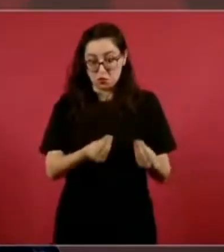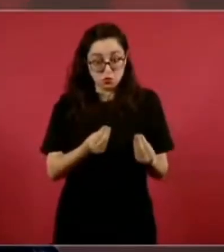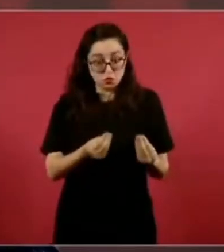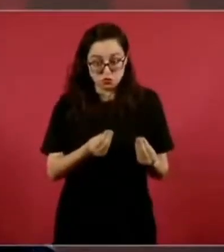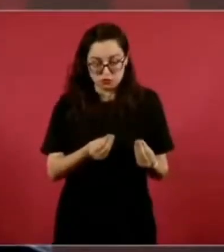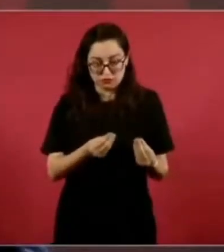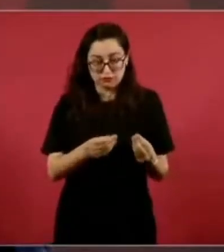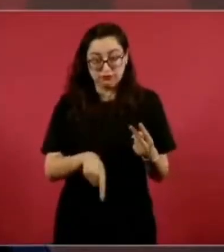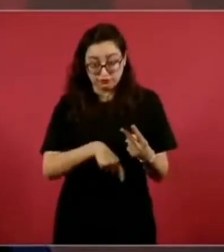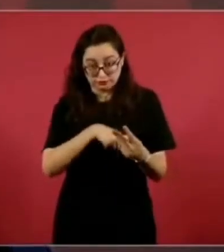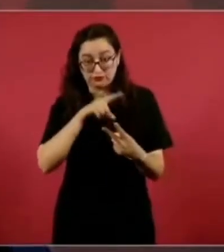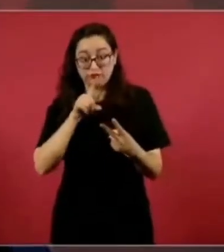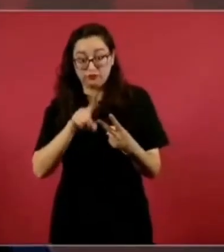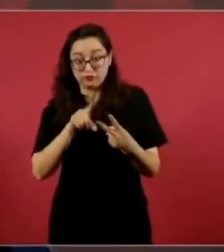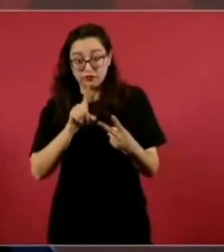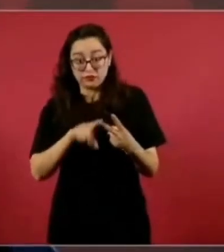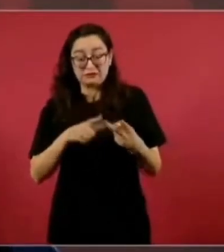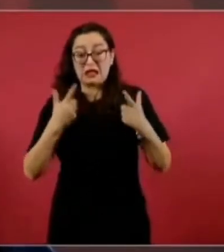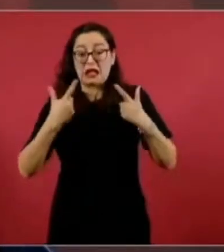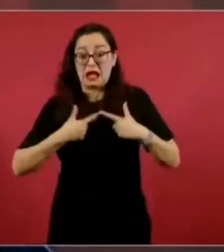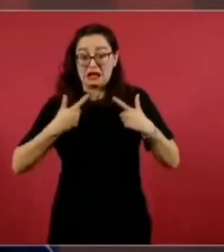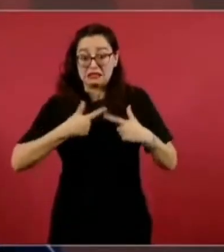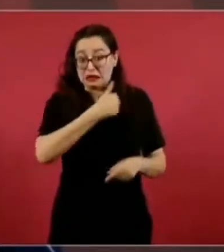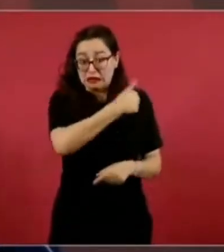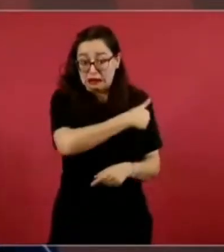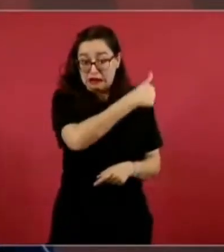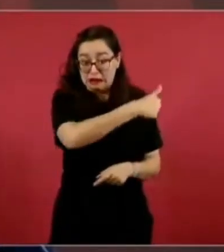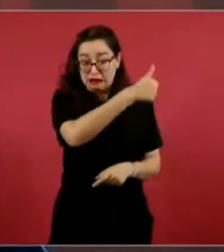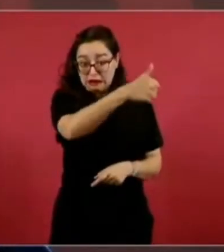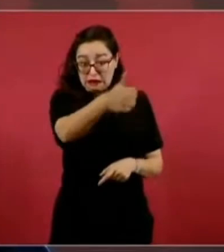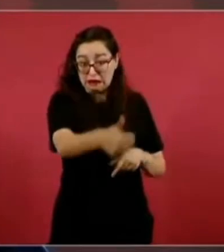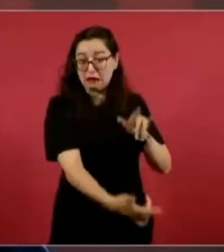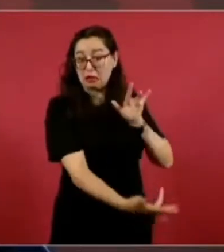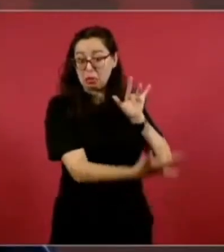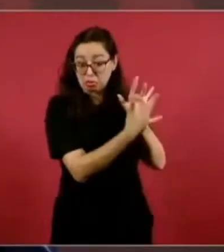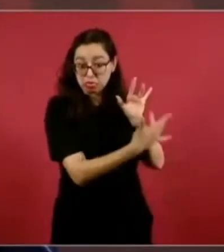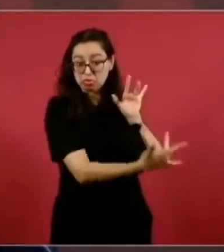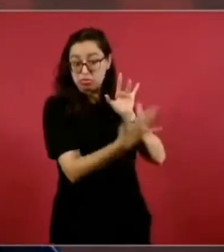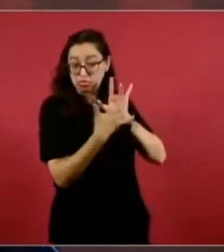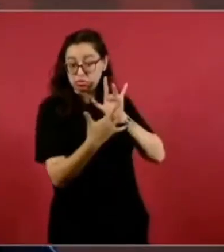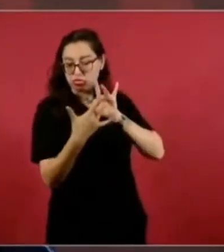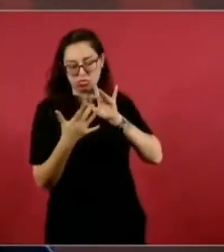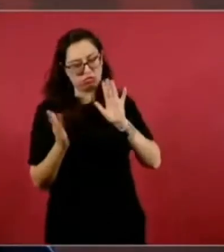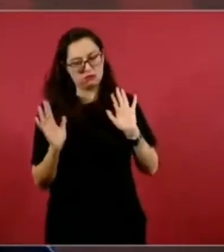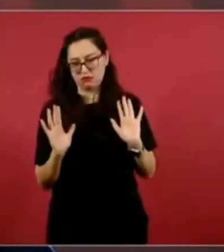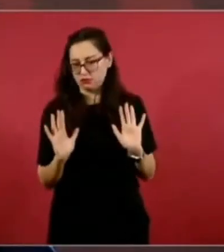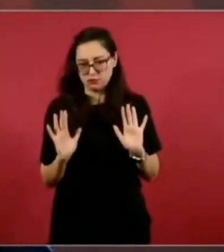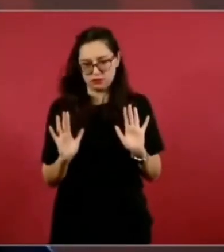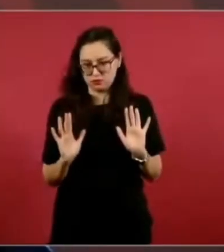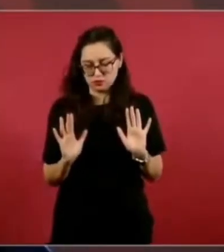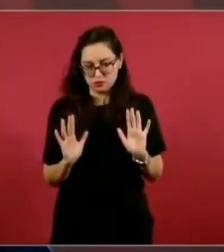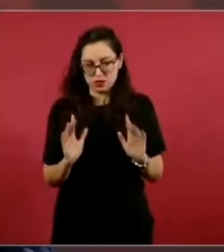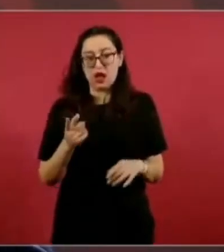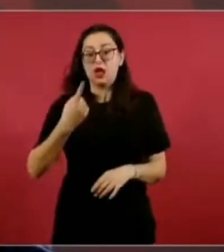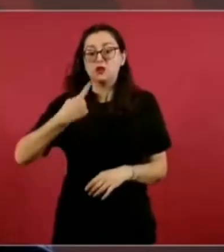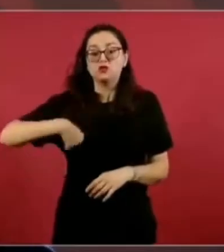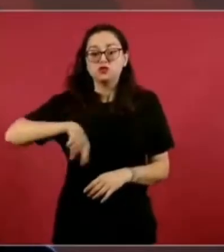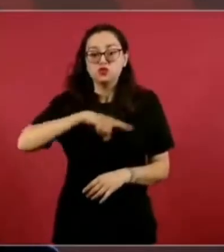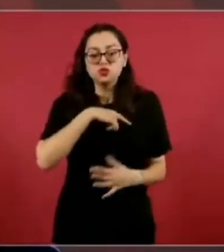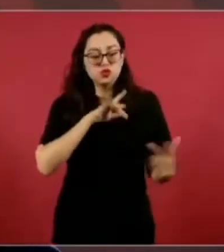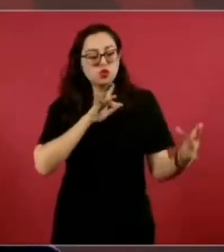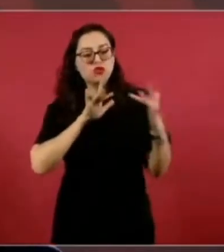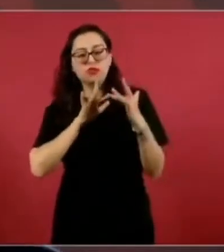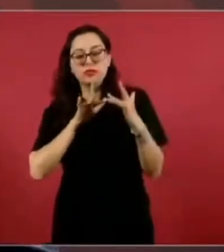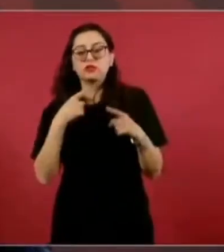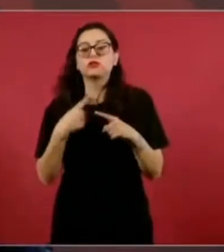pues a nosotros quien nos avisa antes de que se supiera en medios fue la embajada. Entonces, es un